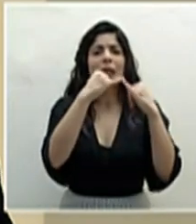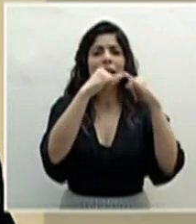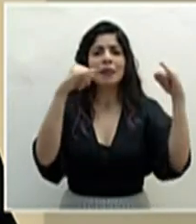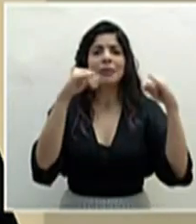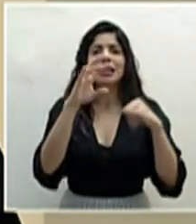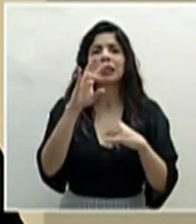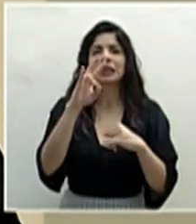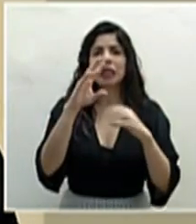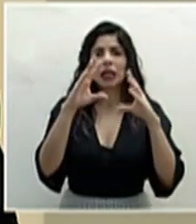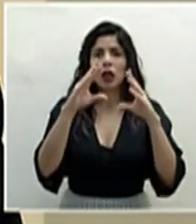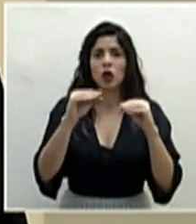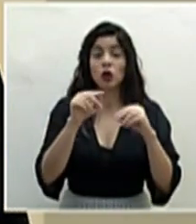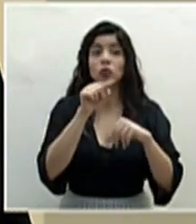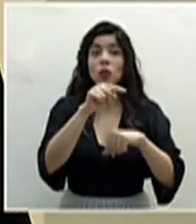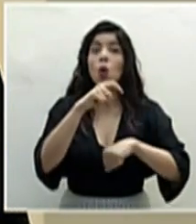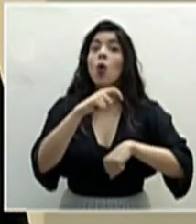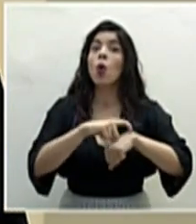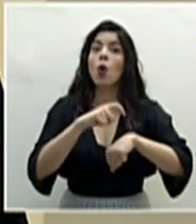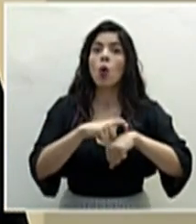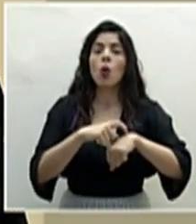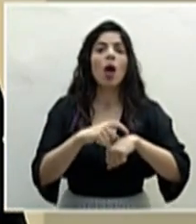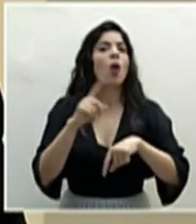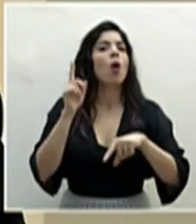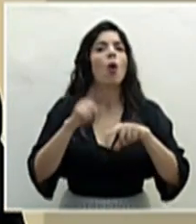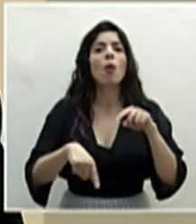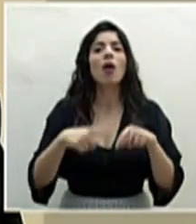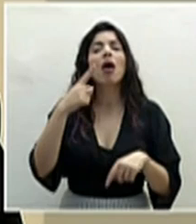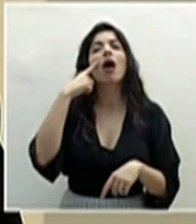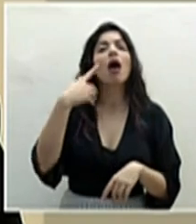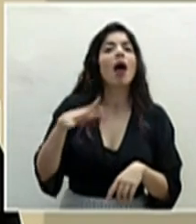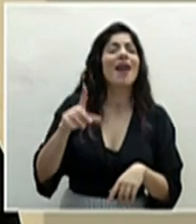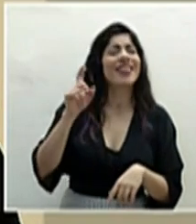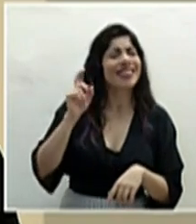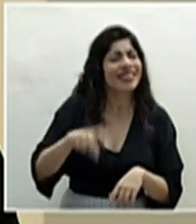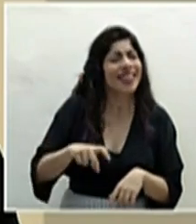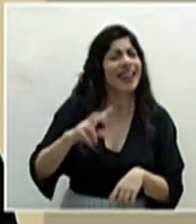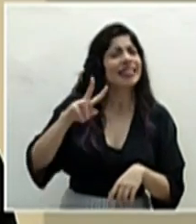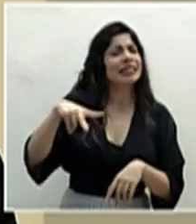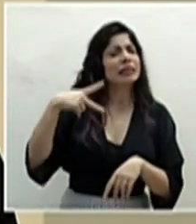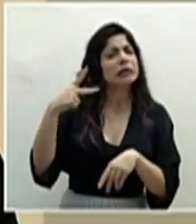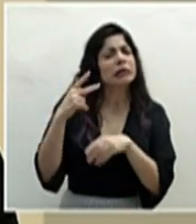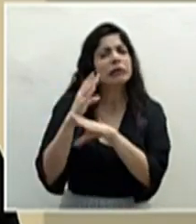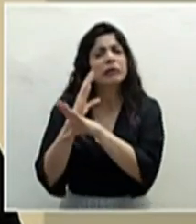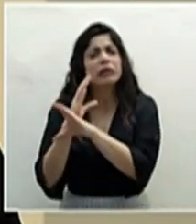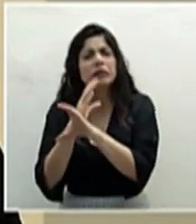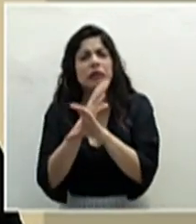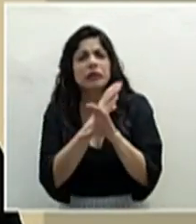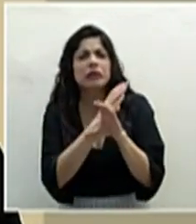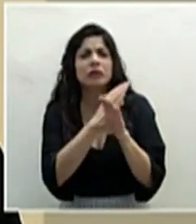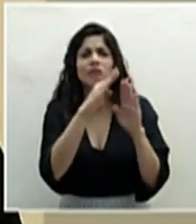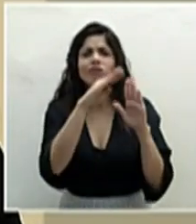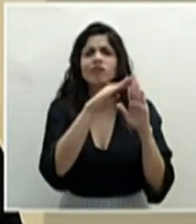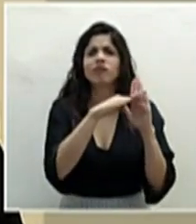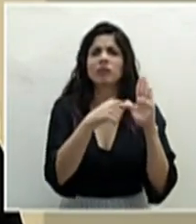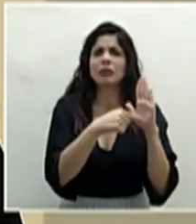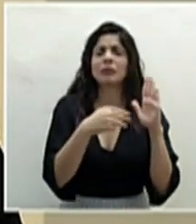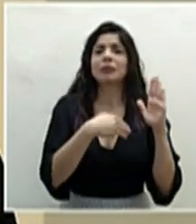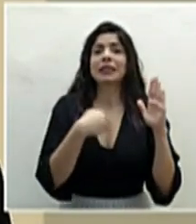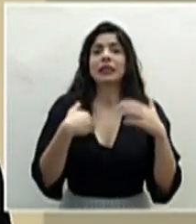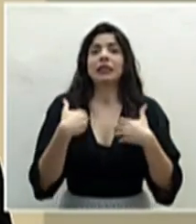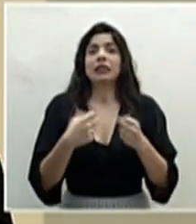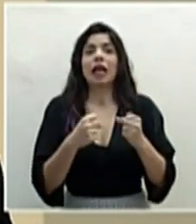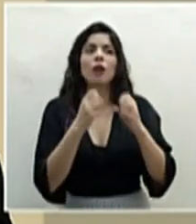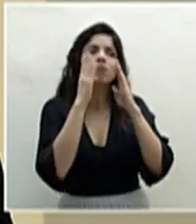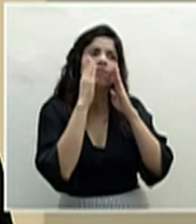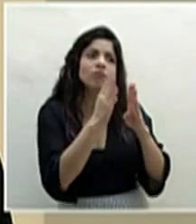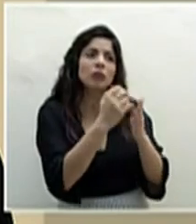verdaderamente en el cual no podemos bajar la guardia y extremar absolutamente todas las medidas dictadas por el Ministerio de Salud para